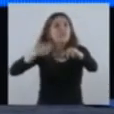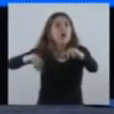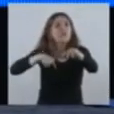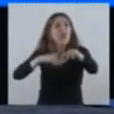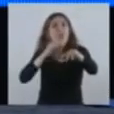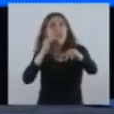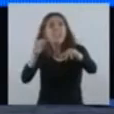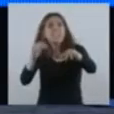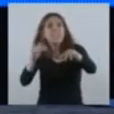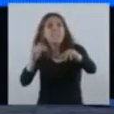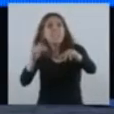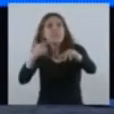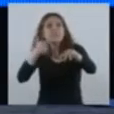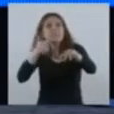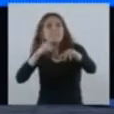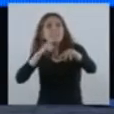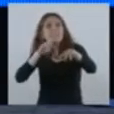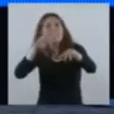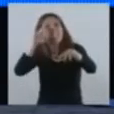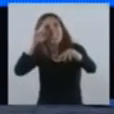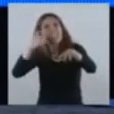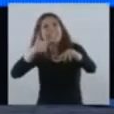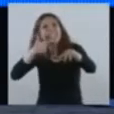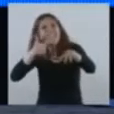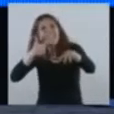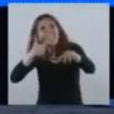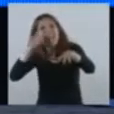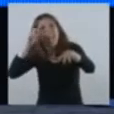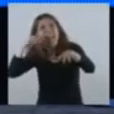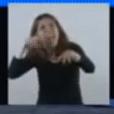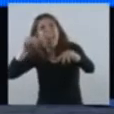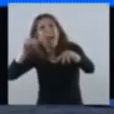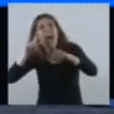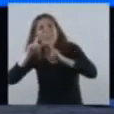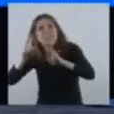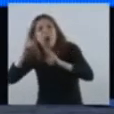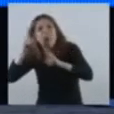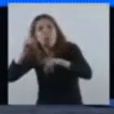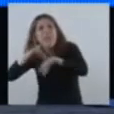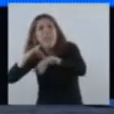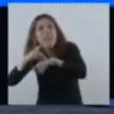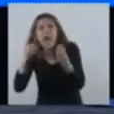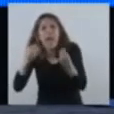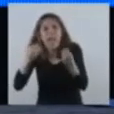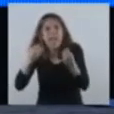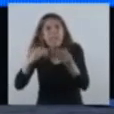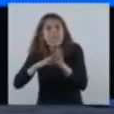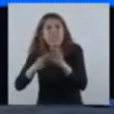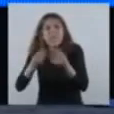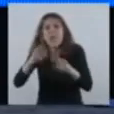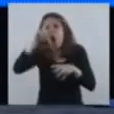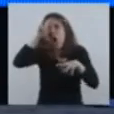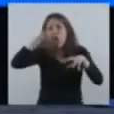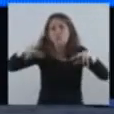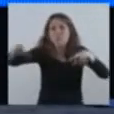estrés en la atención médica. Es decir, hospitales que se colman,